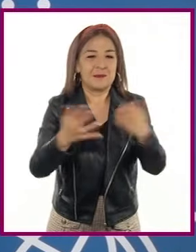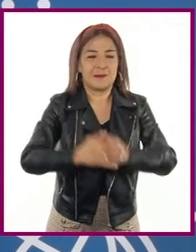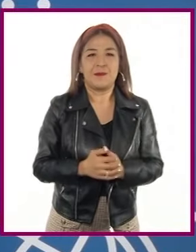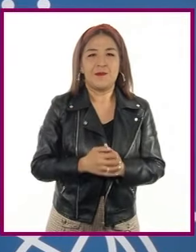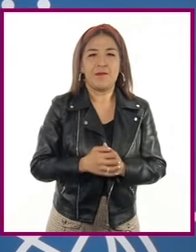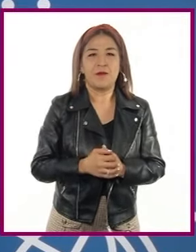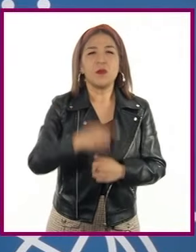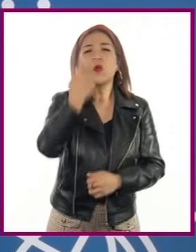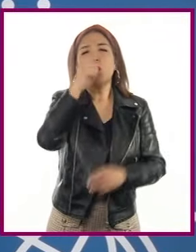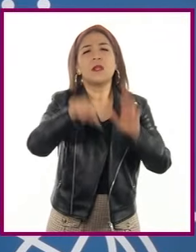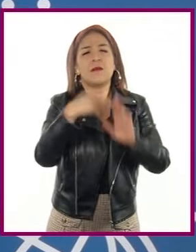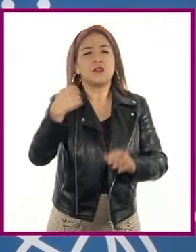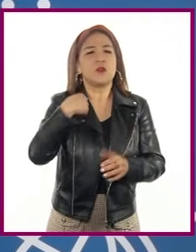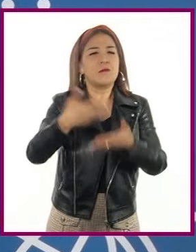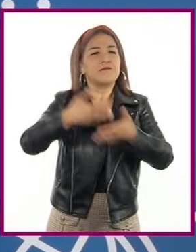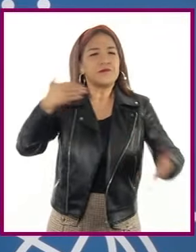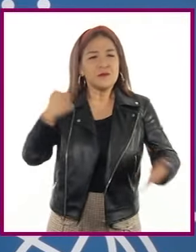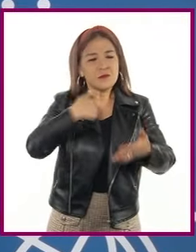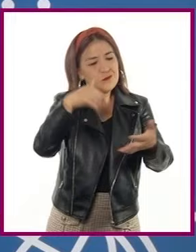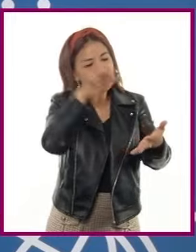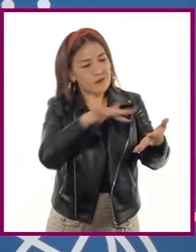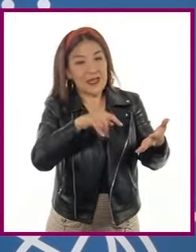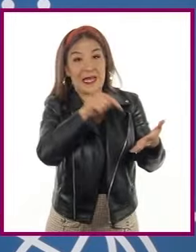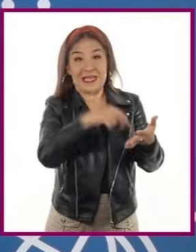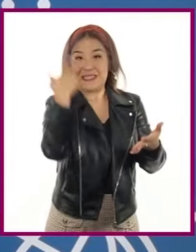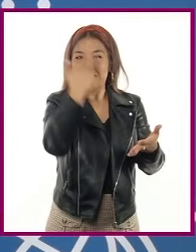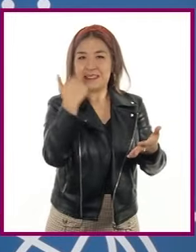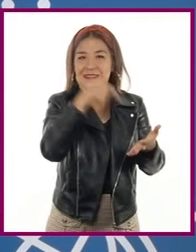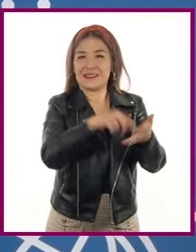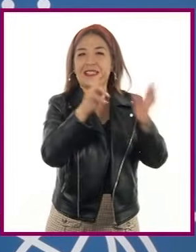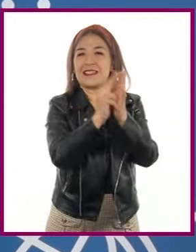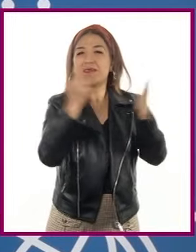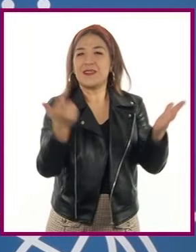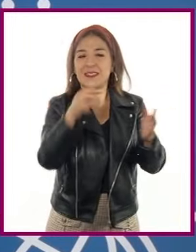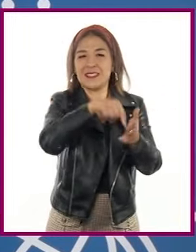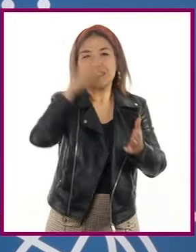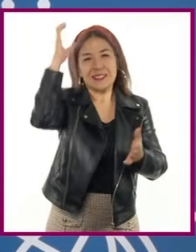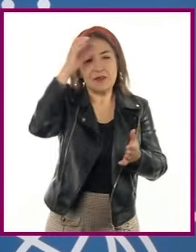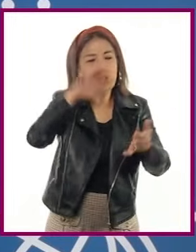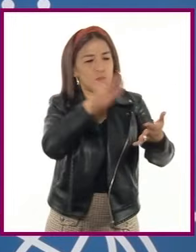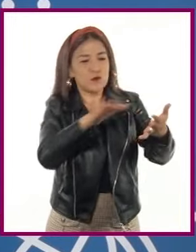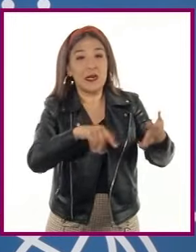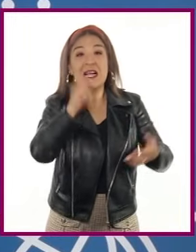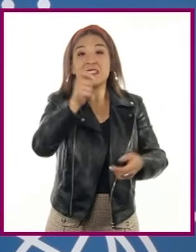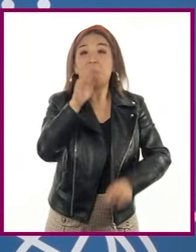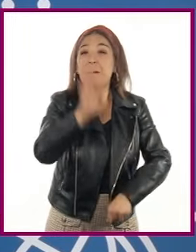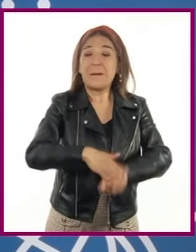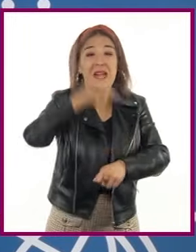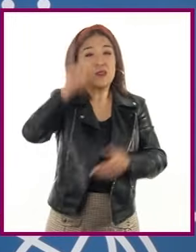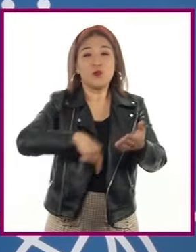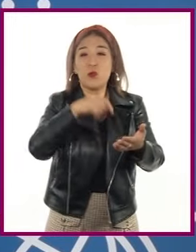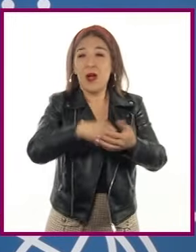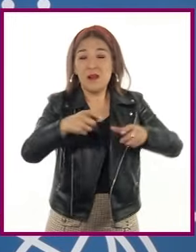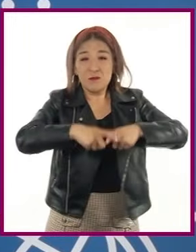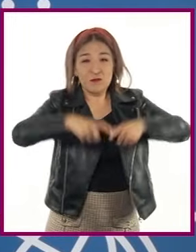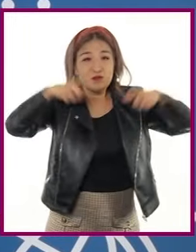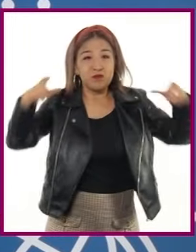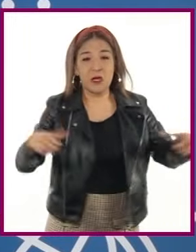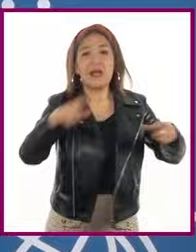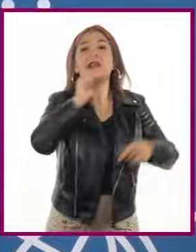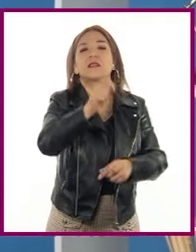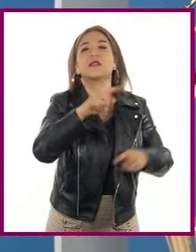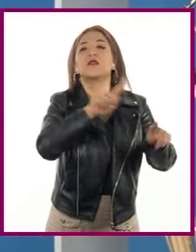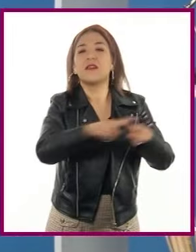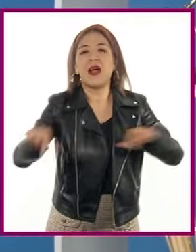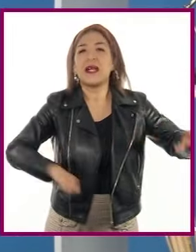ocasión leí en una revista científica que la mayoría de las proyecciones de población que realizan distintos organismos